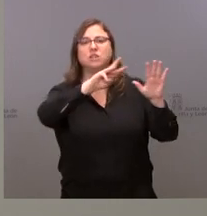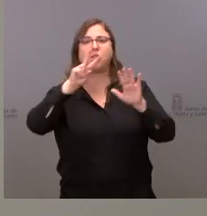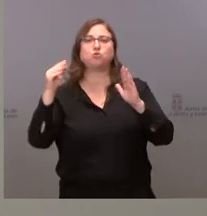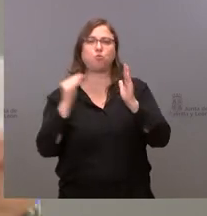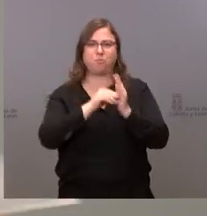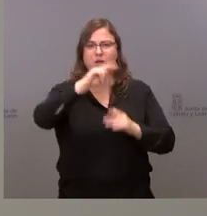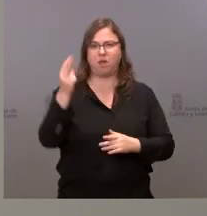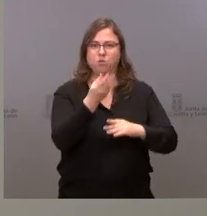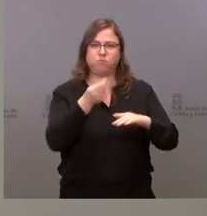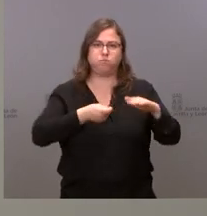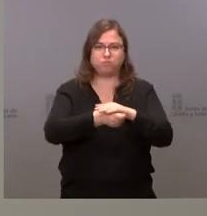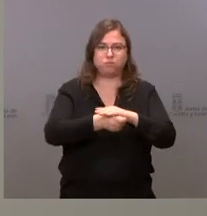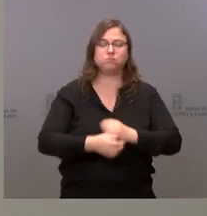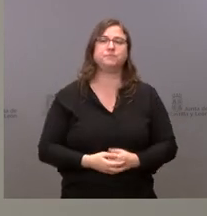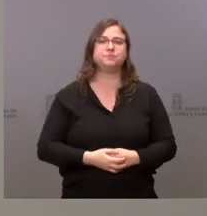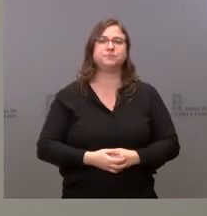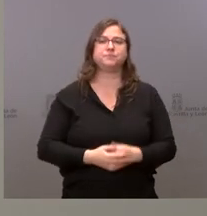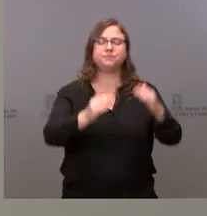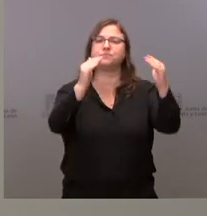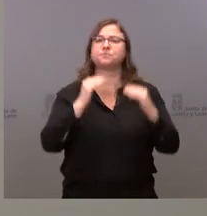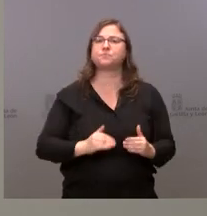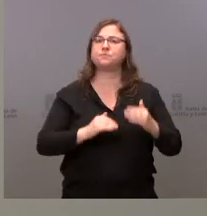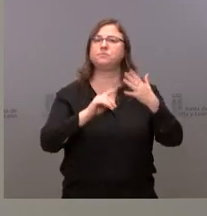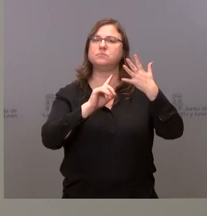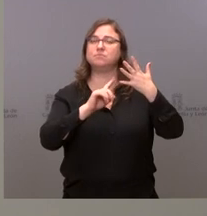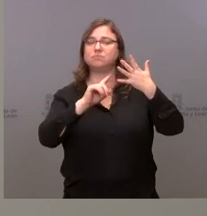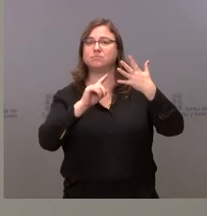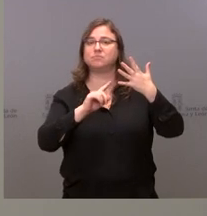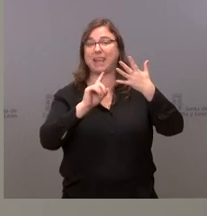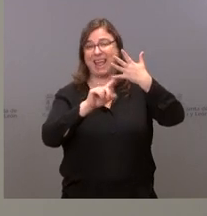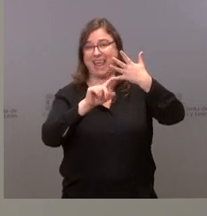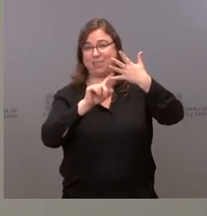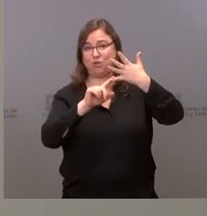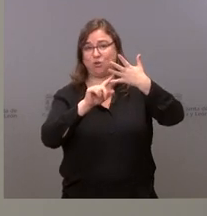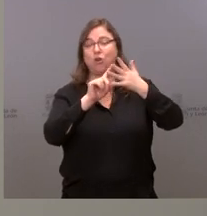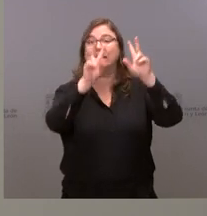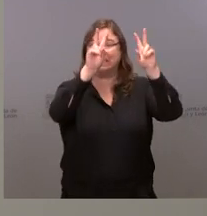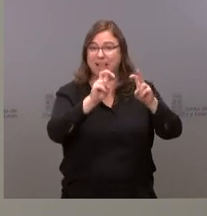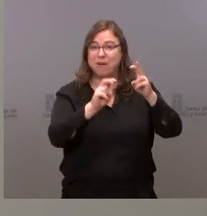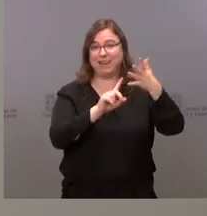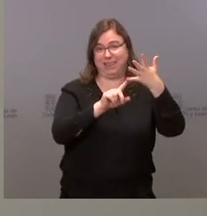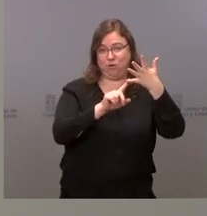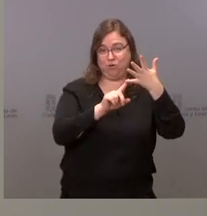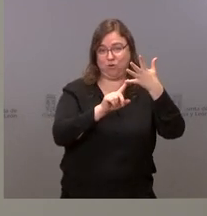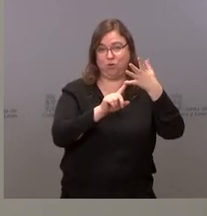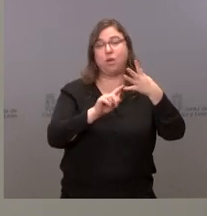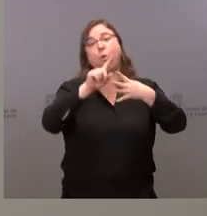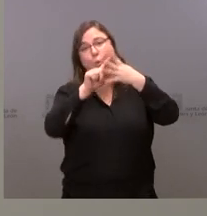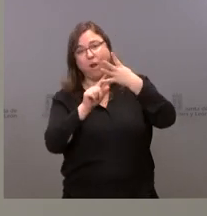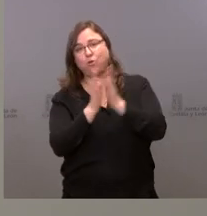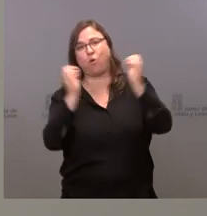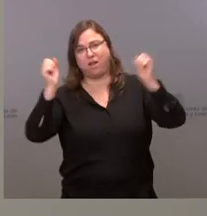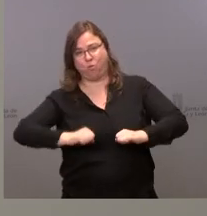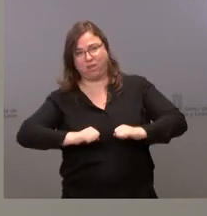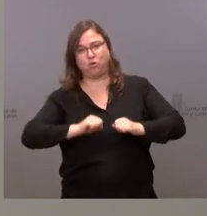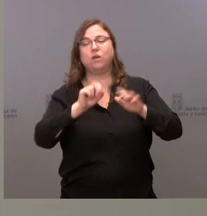euros de inversión. El siguiente acuerdo, que es el número 5 de los asuntos tratados y el cuarto acuerdo